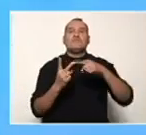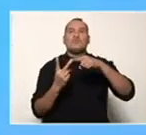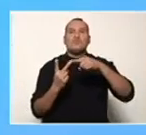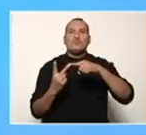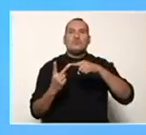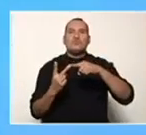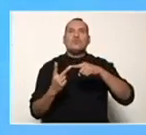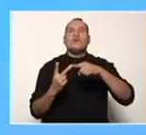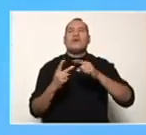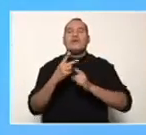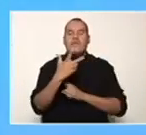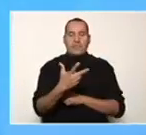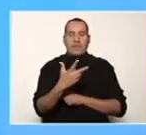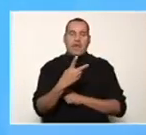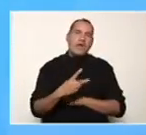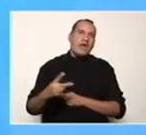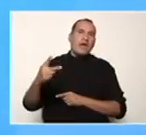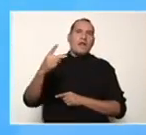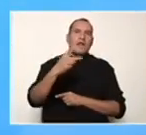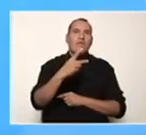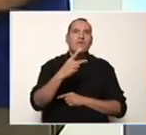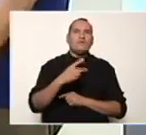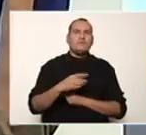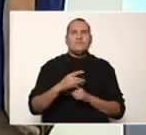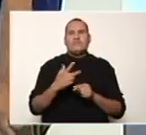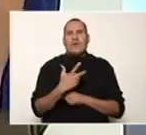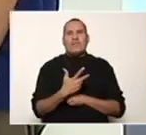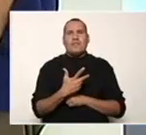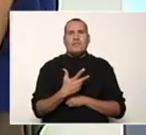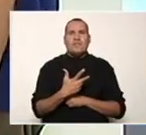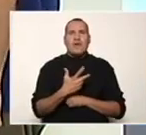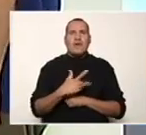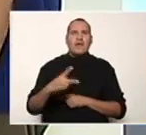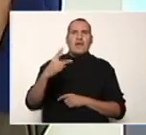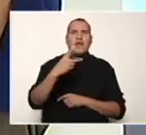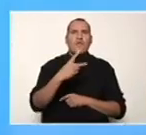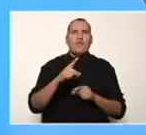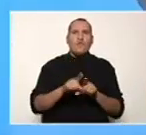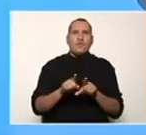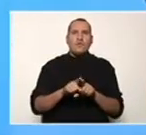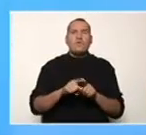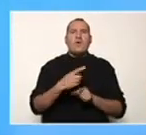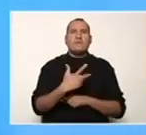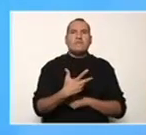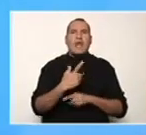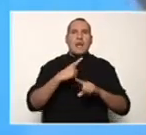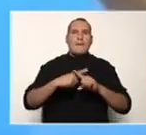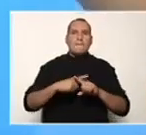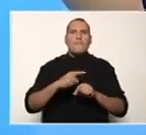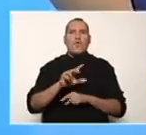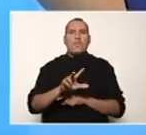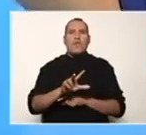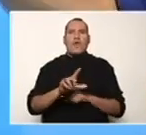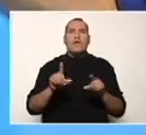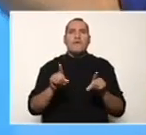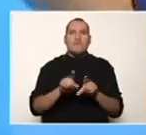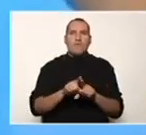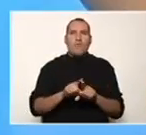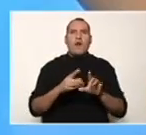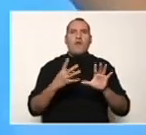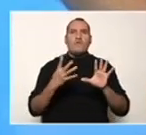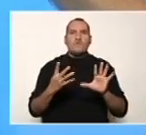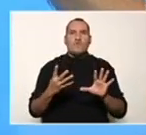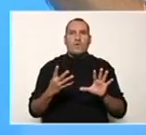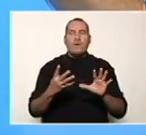de 3 a la 2, que es 3 por 3. 3 por 3, 9. Sobre esta